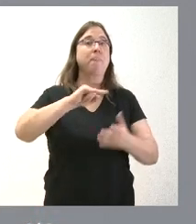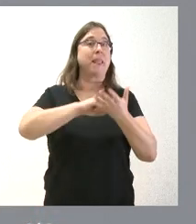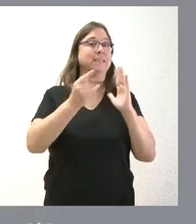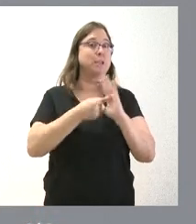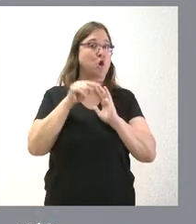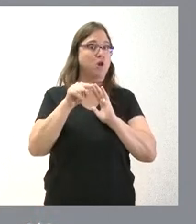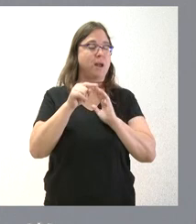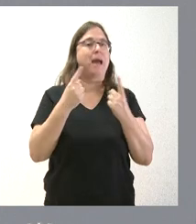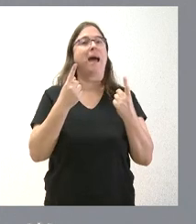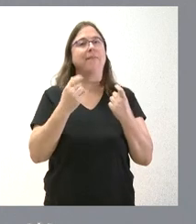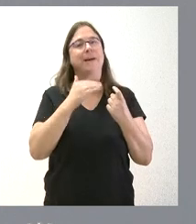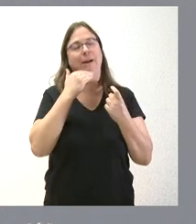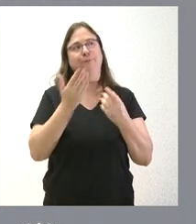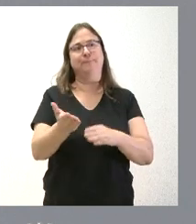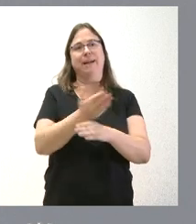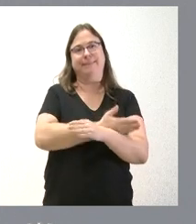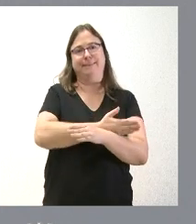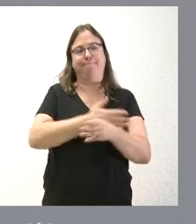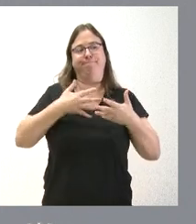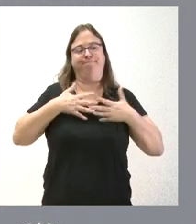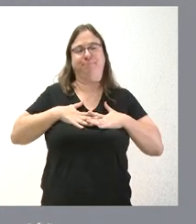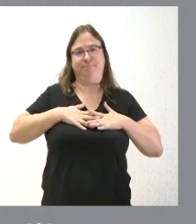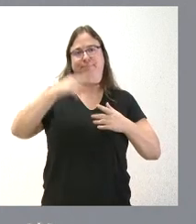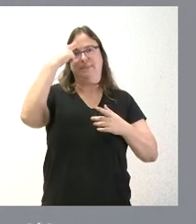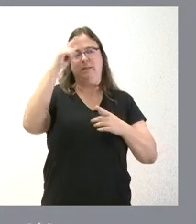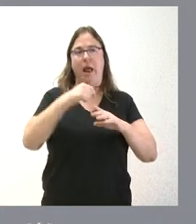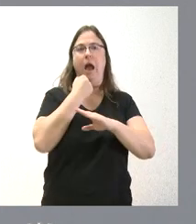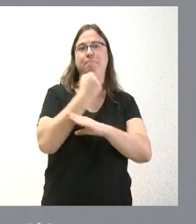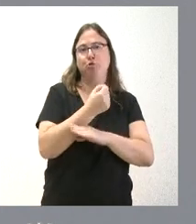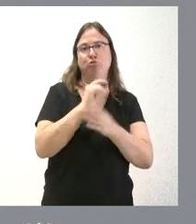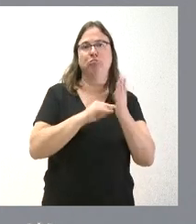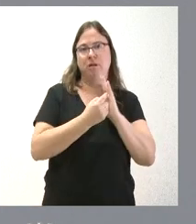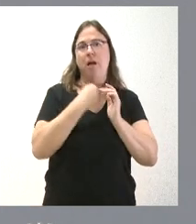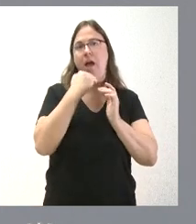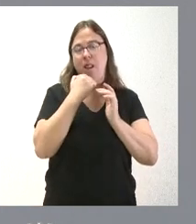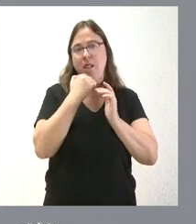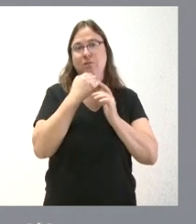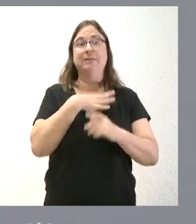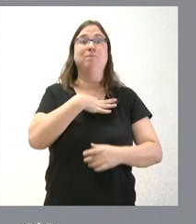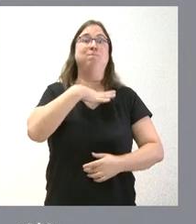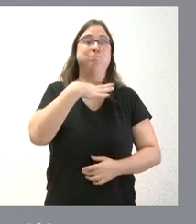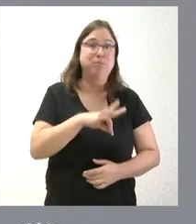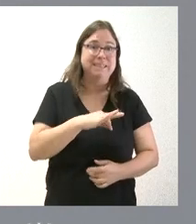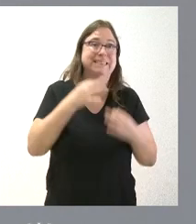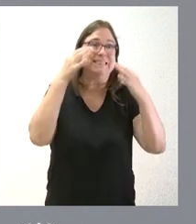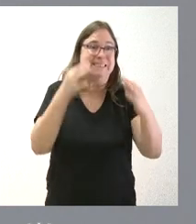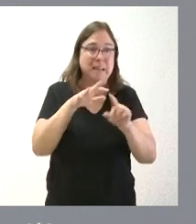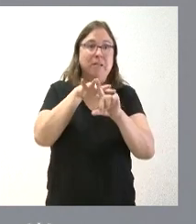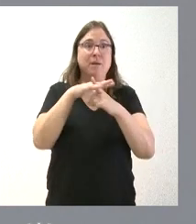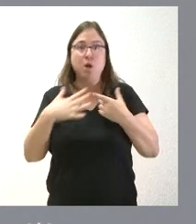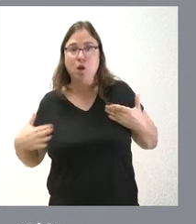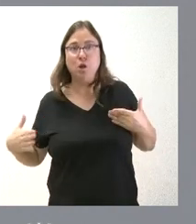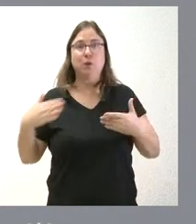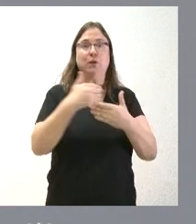exige algún tipo de conocimiento y de apoyo técnico que no siempre es posible en todas las circunstancias